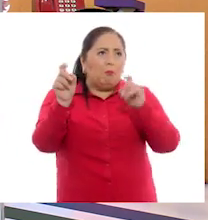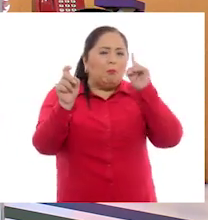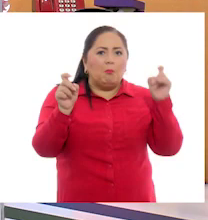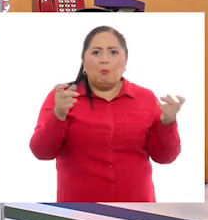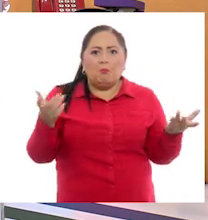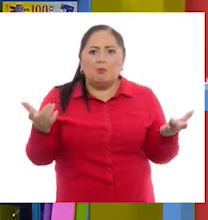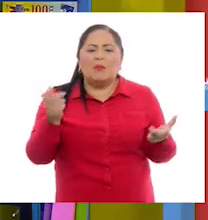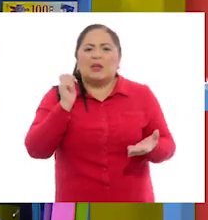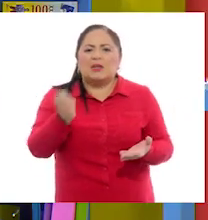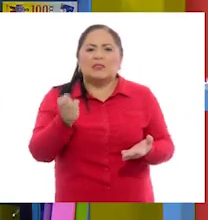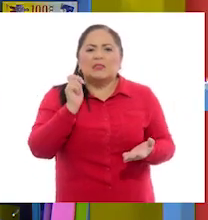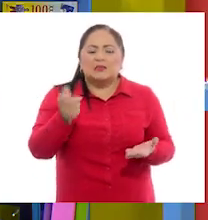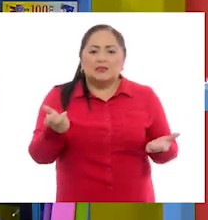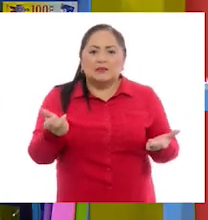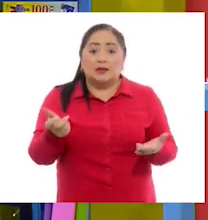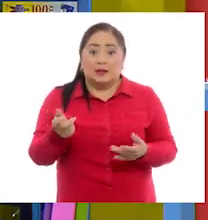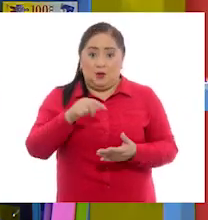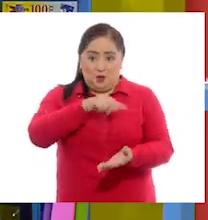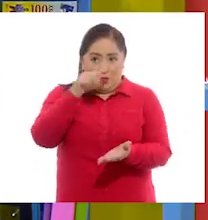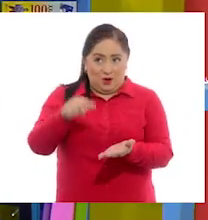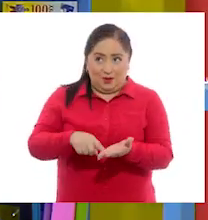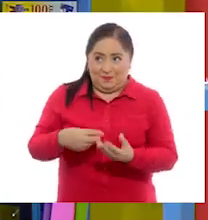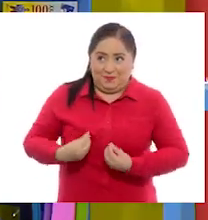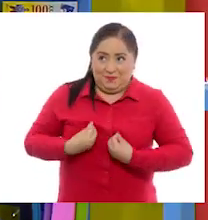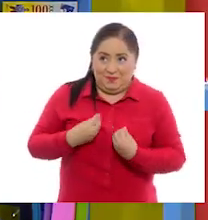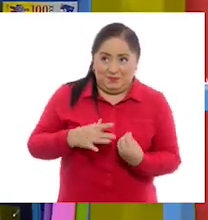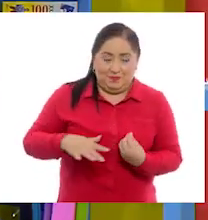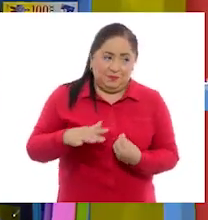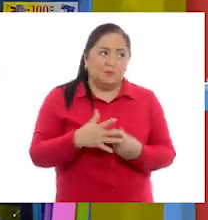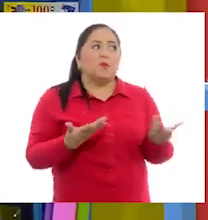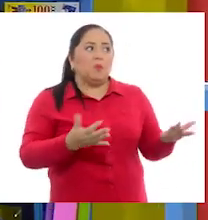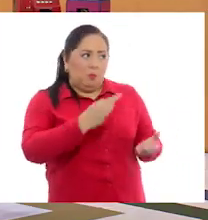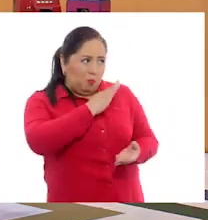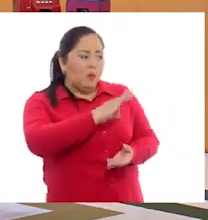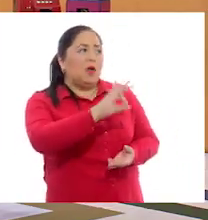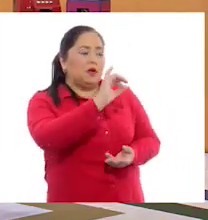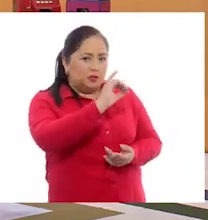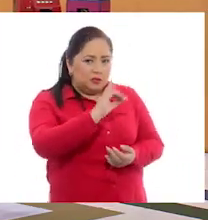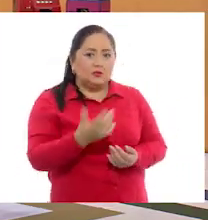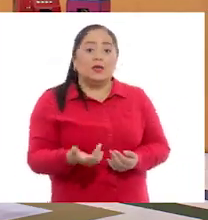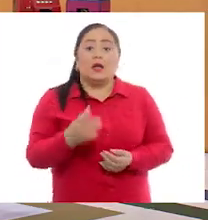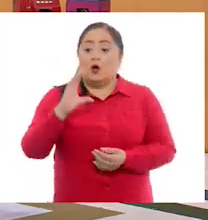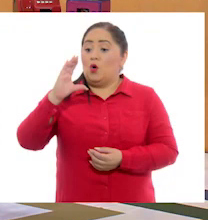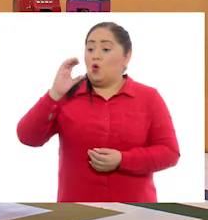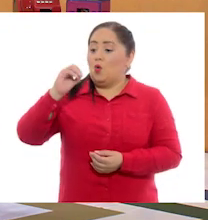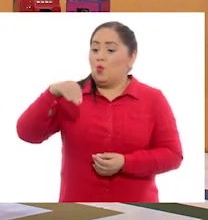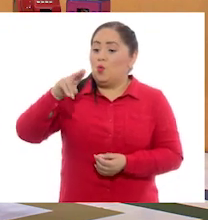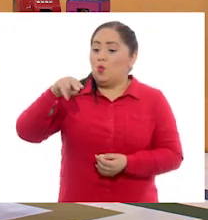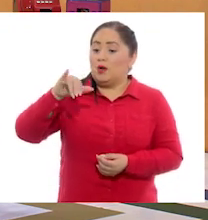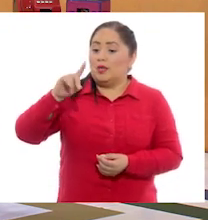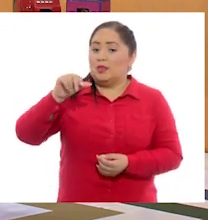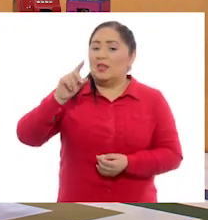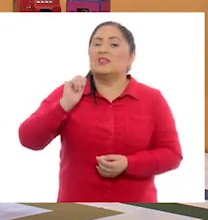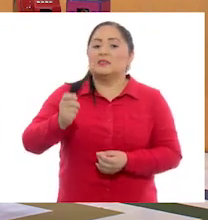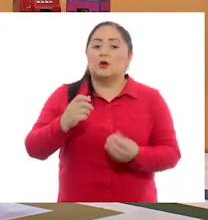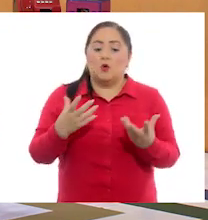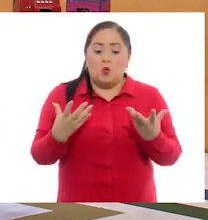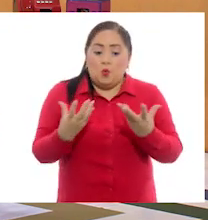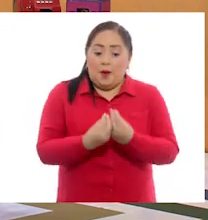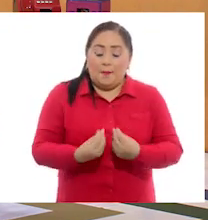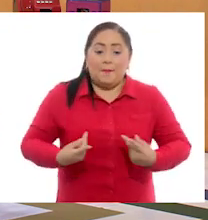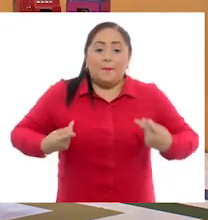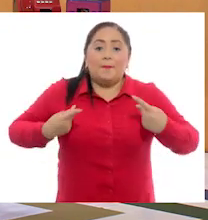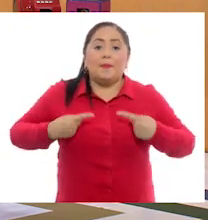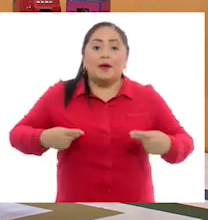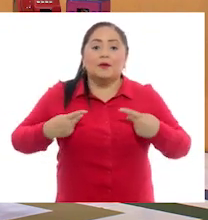¿Qué será? ¿Qué será? ¿El lugar donde vivimos? Puede ser. entorno? Las comunidades son el conjunto de personas